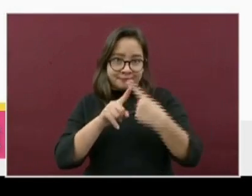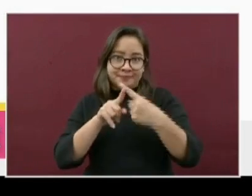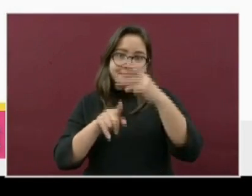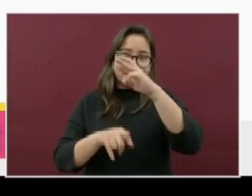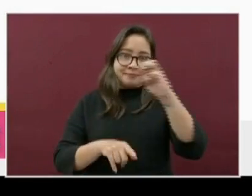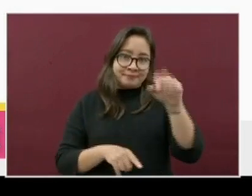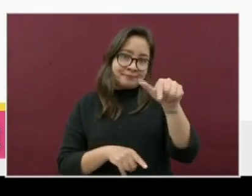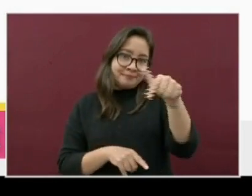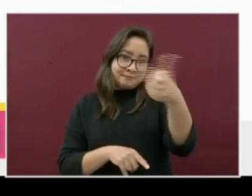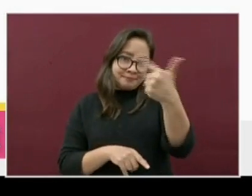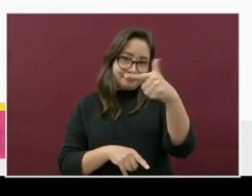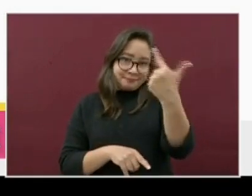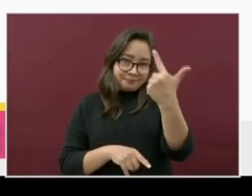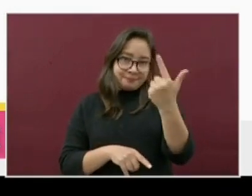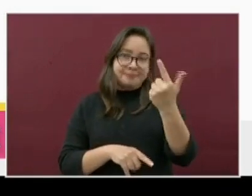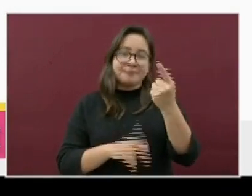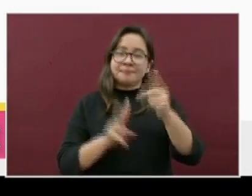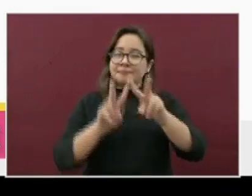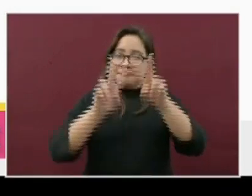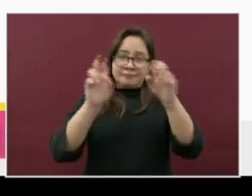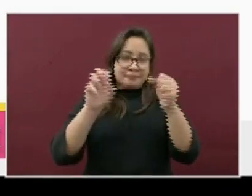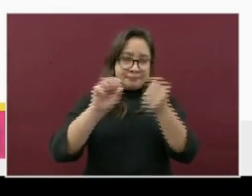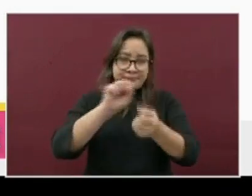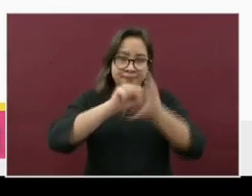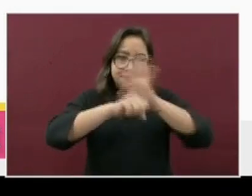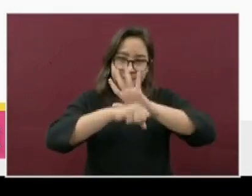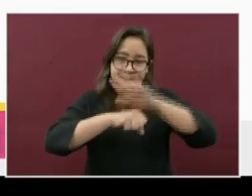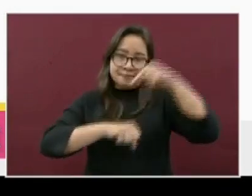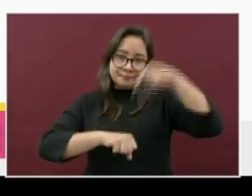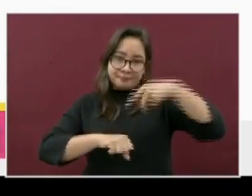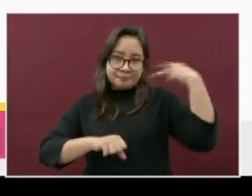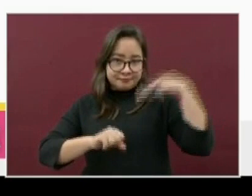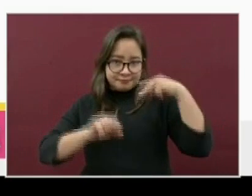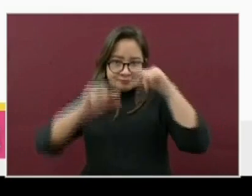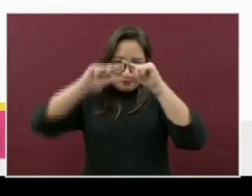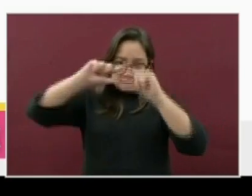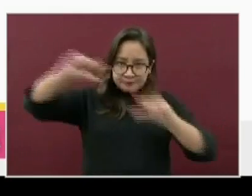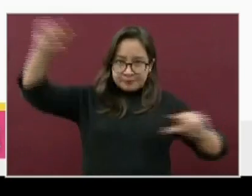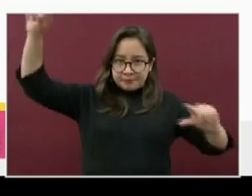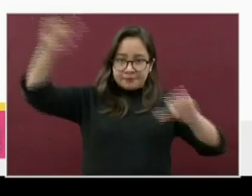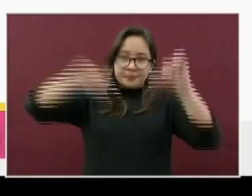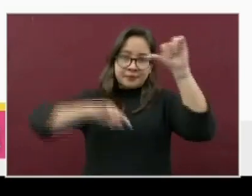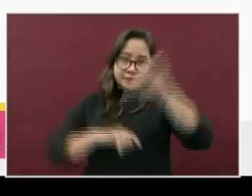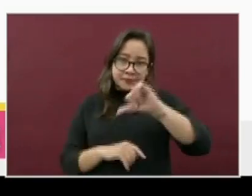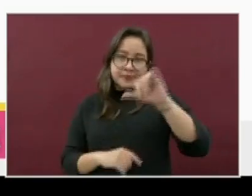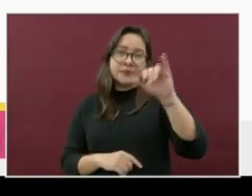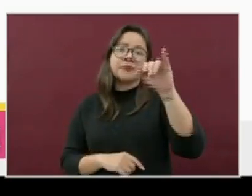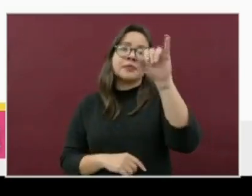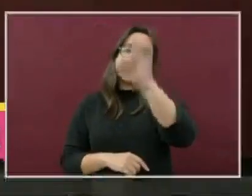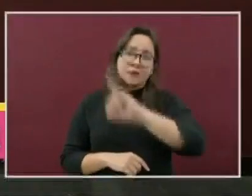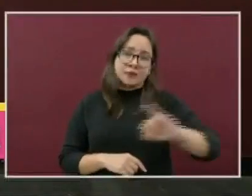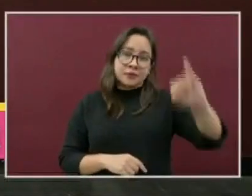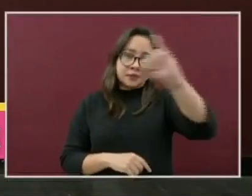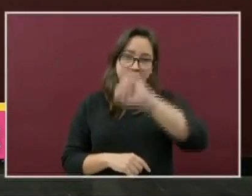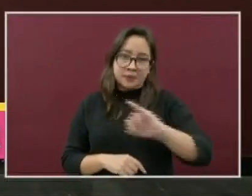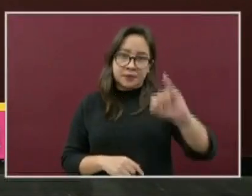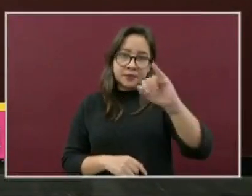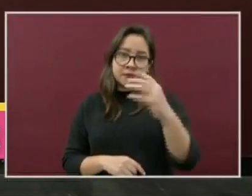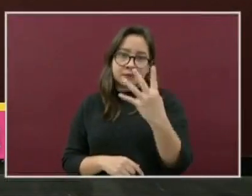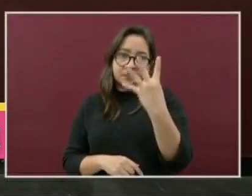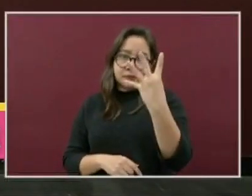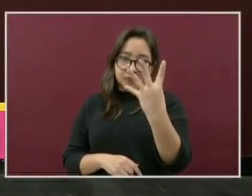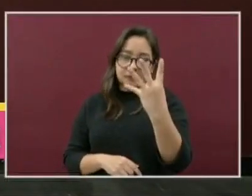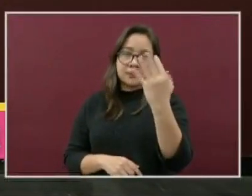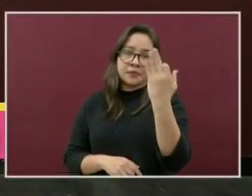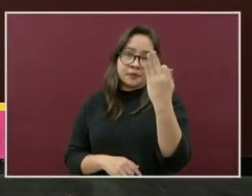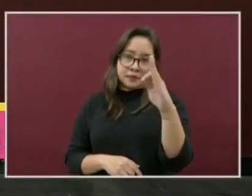actualización del coronavirus en la entidad al corte de hoy, jueves 4 de febrero. Recibo